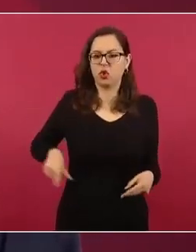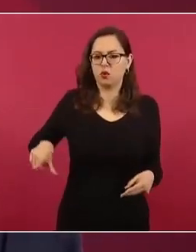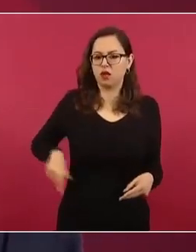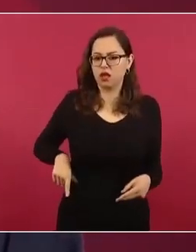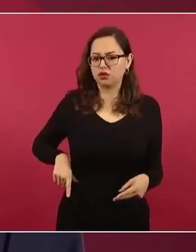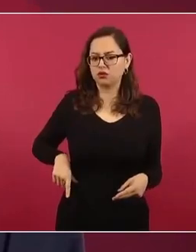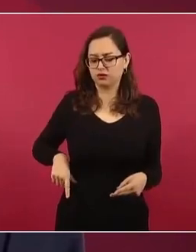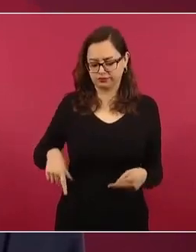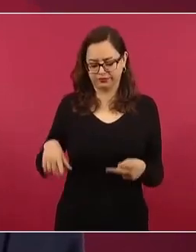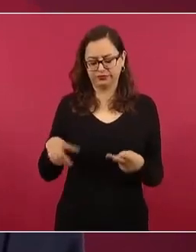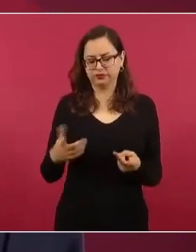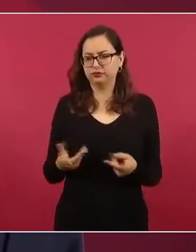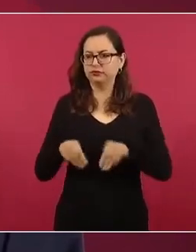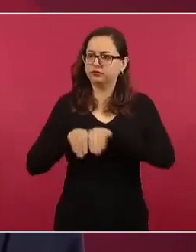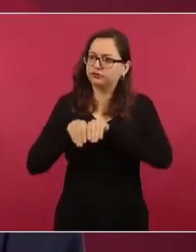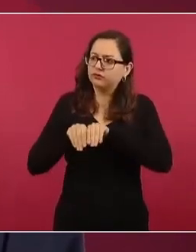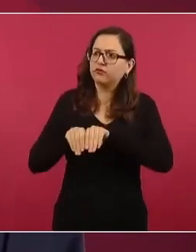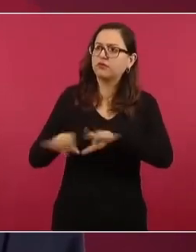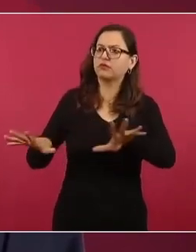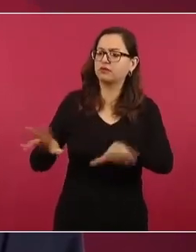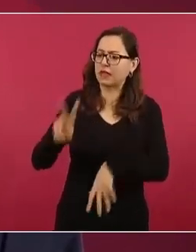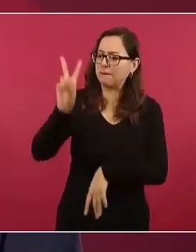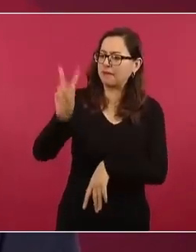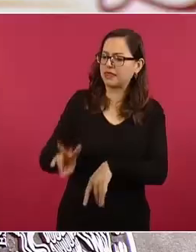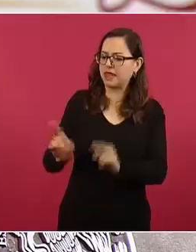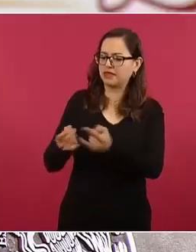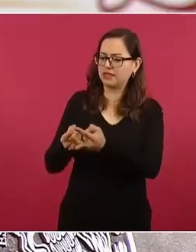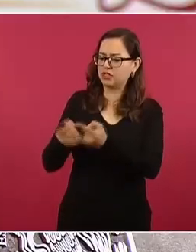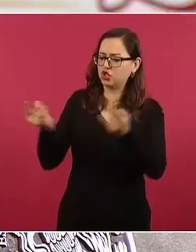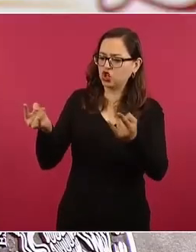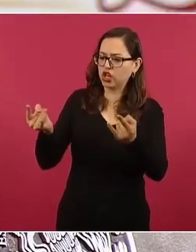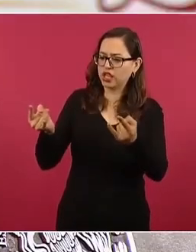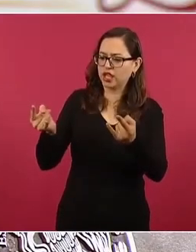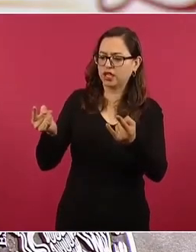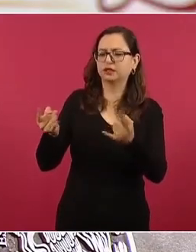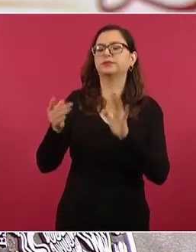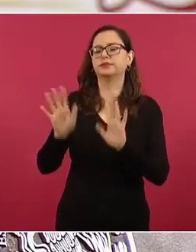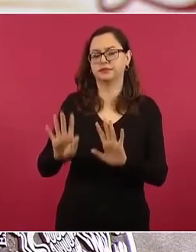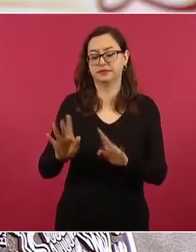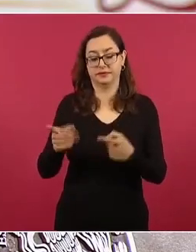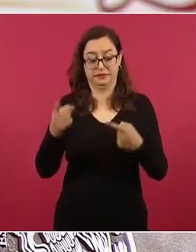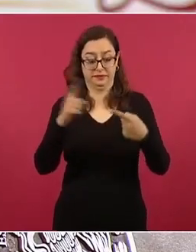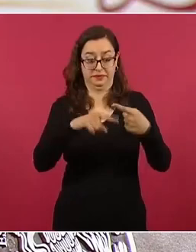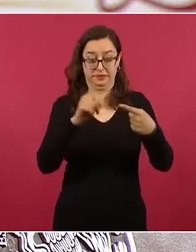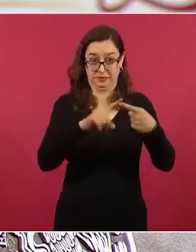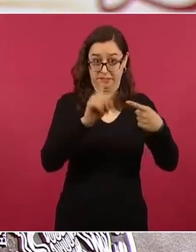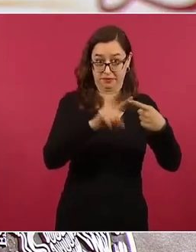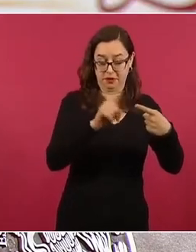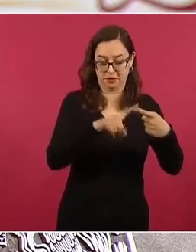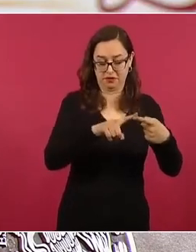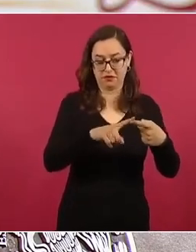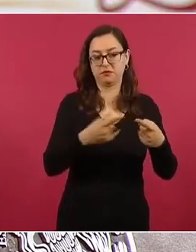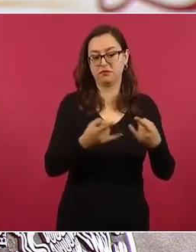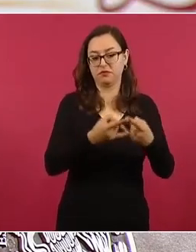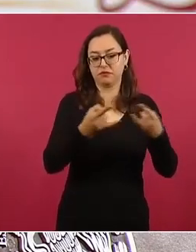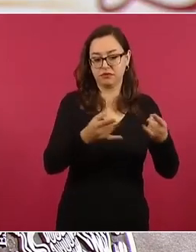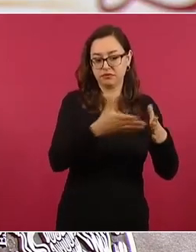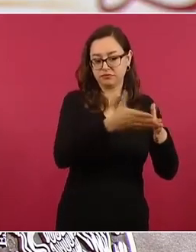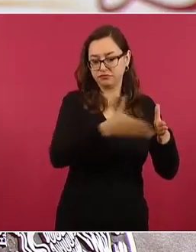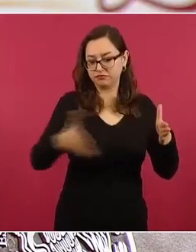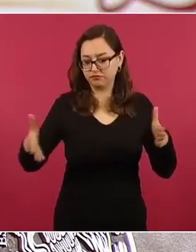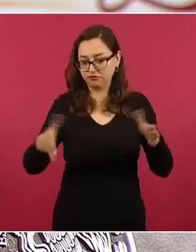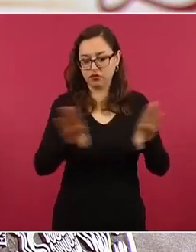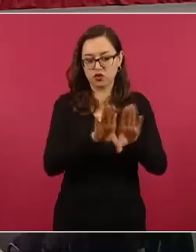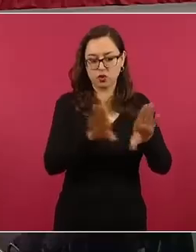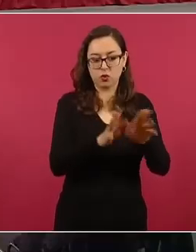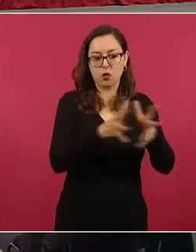después de la desaparición y cómo hubo una actuación de las autoridades en una acción